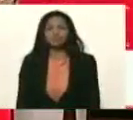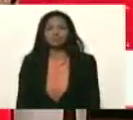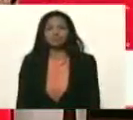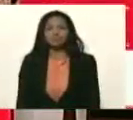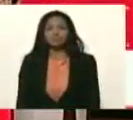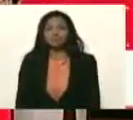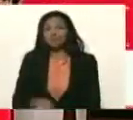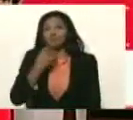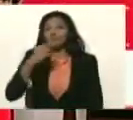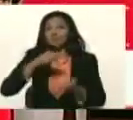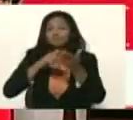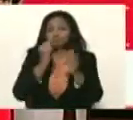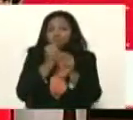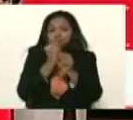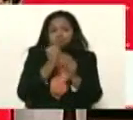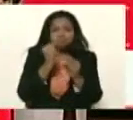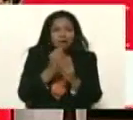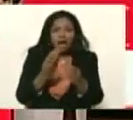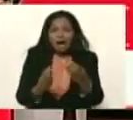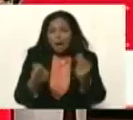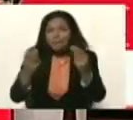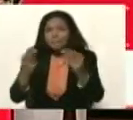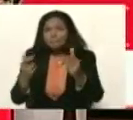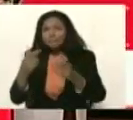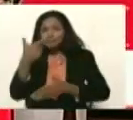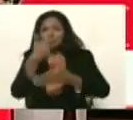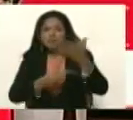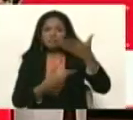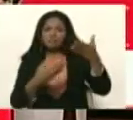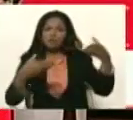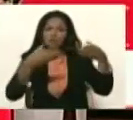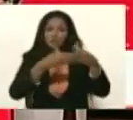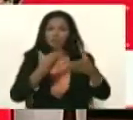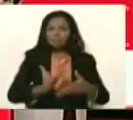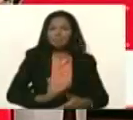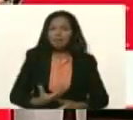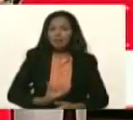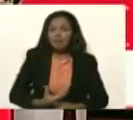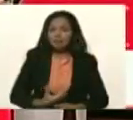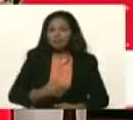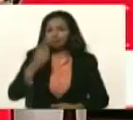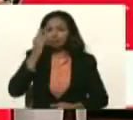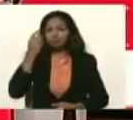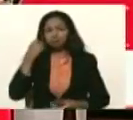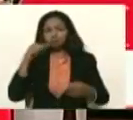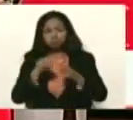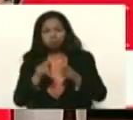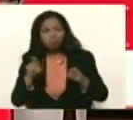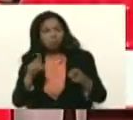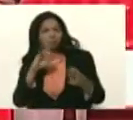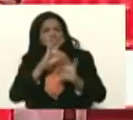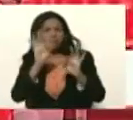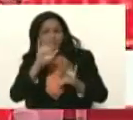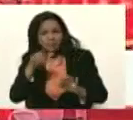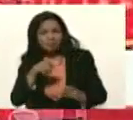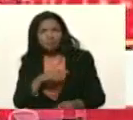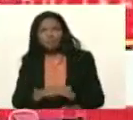Bueno, pónganse a trabajar, pues. Yo tengo aquí una lista de un grupo de alcaldes y de alcaldesas.